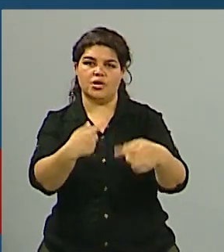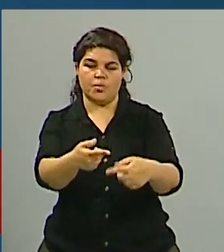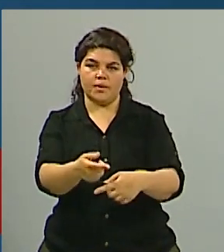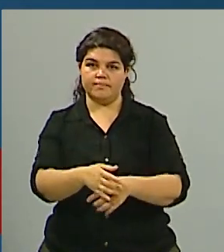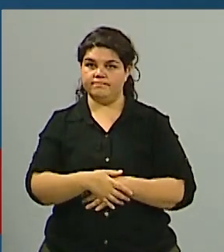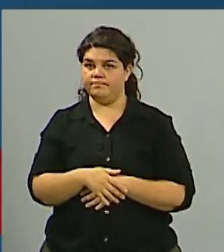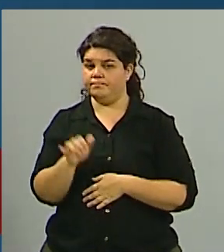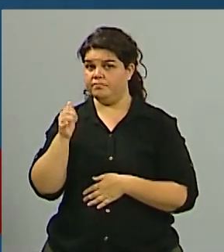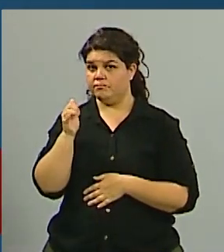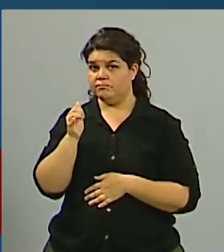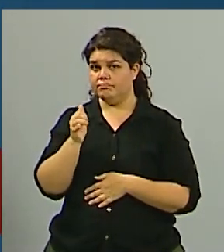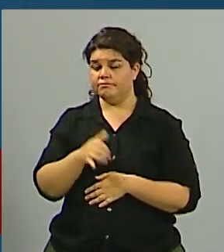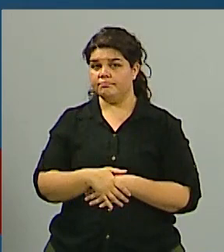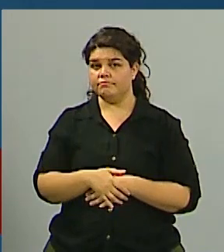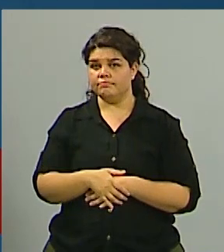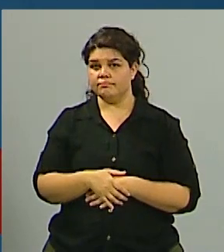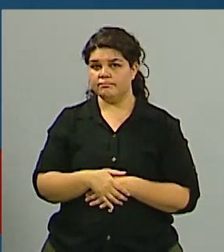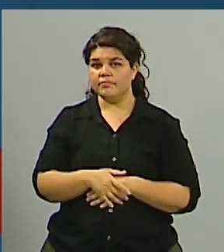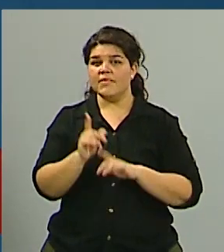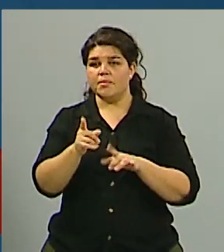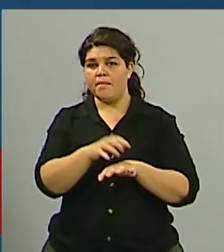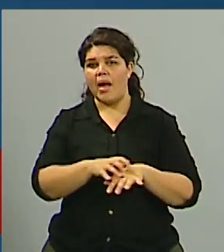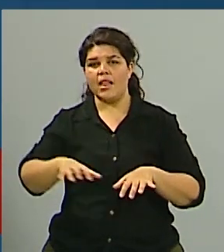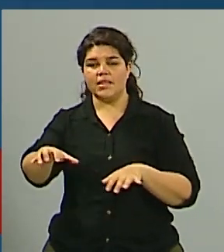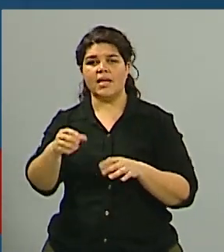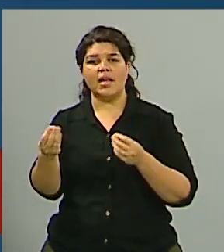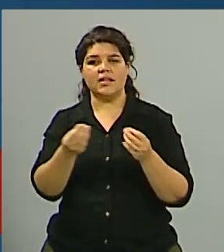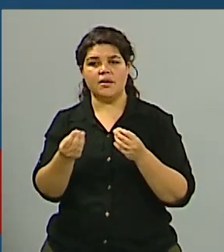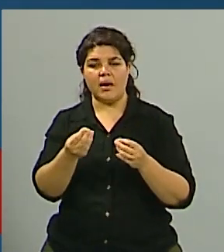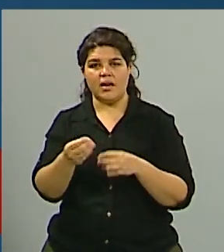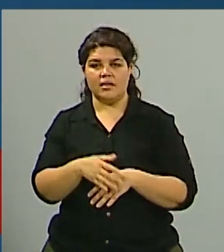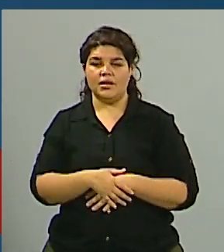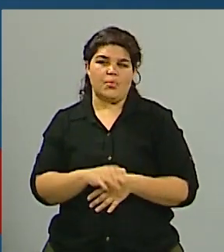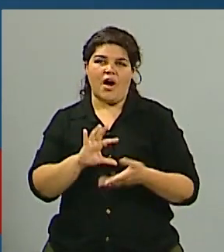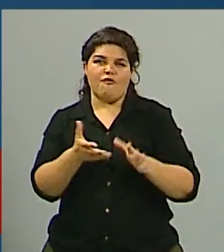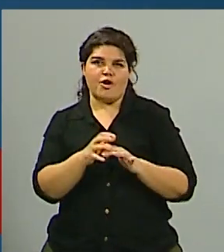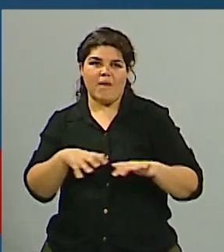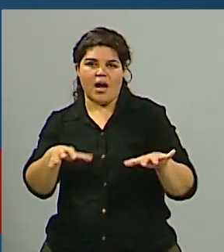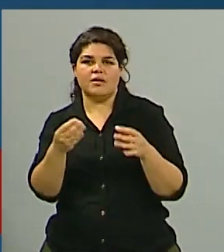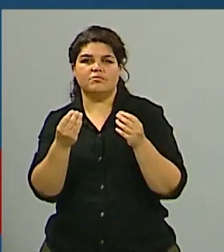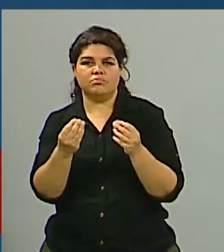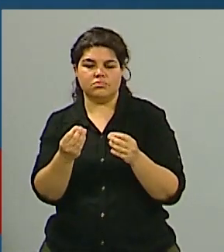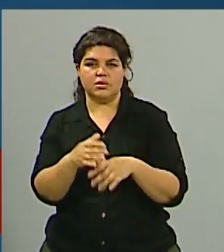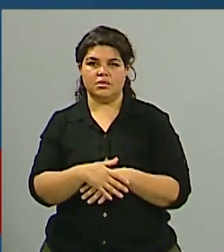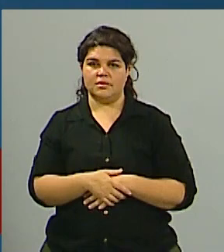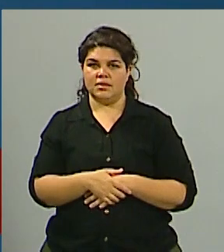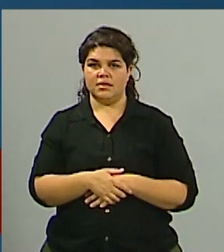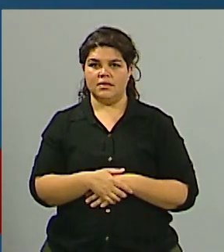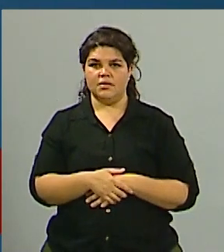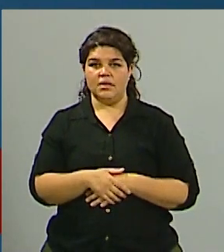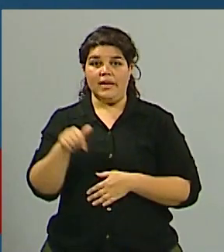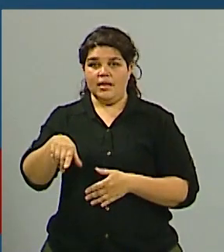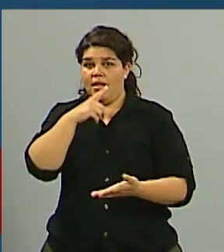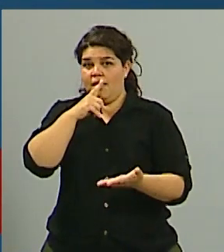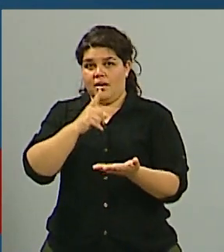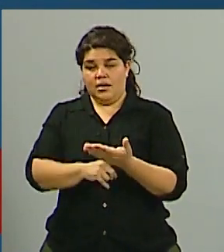es decir la alternativa que se ha logrado digamos con esta aplicación ha sido